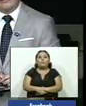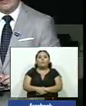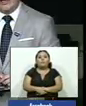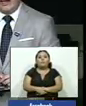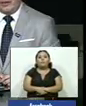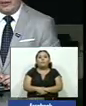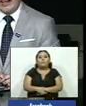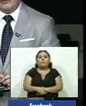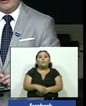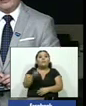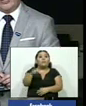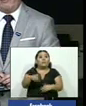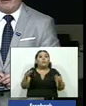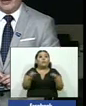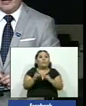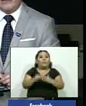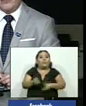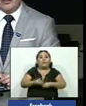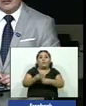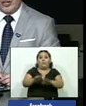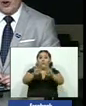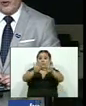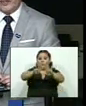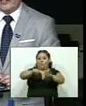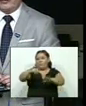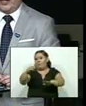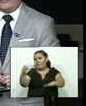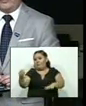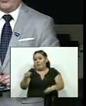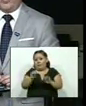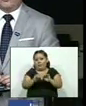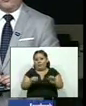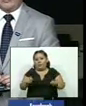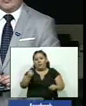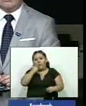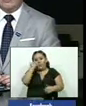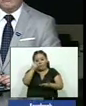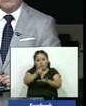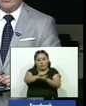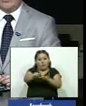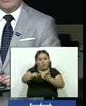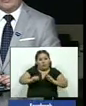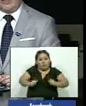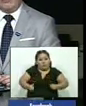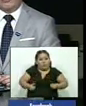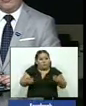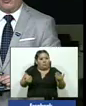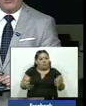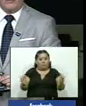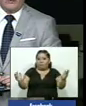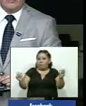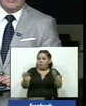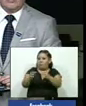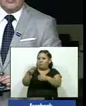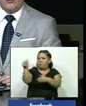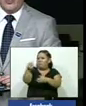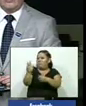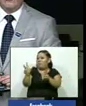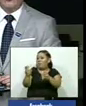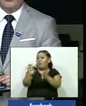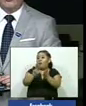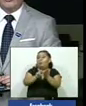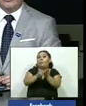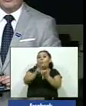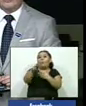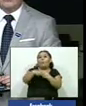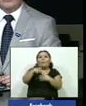y también les contamos que 9000 niños y jóvenes estudiantes de escuelas públicas fueron capacitados por un programa de Tigo